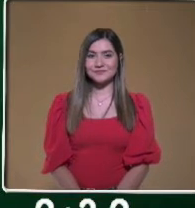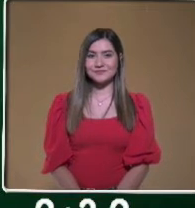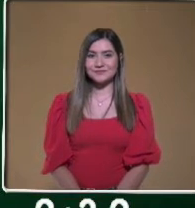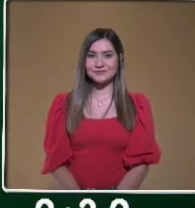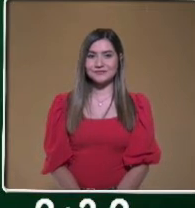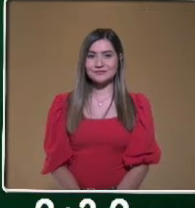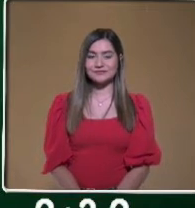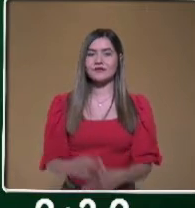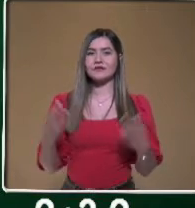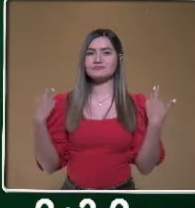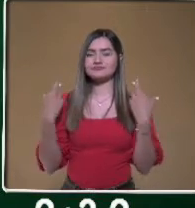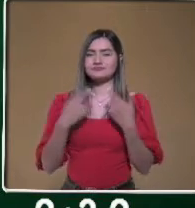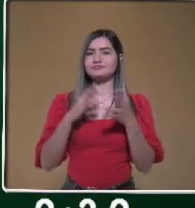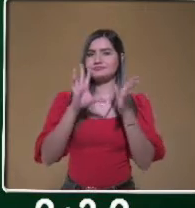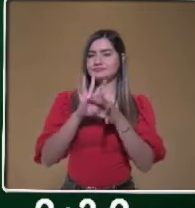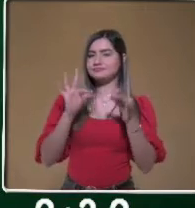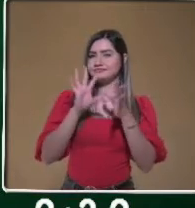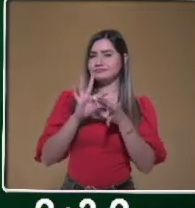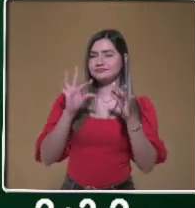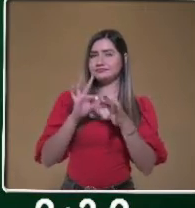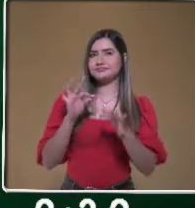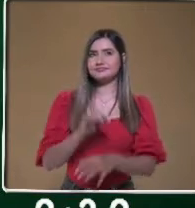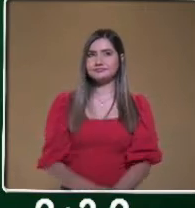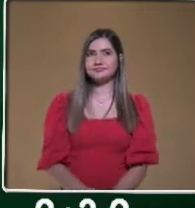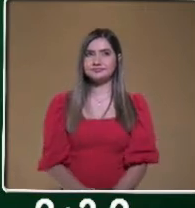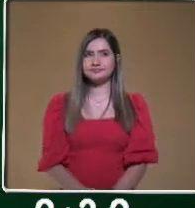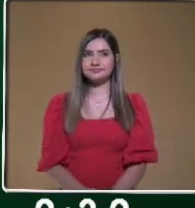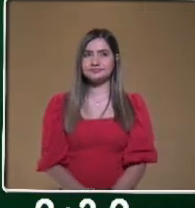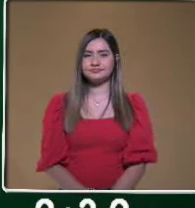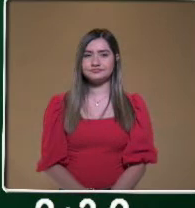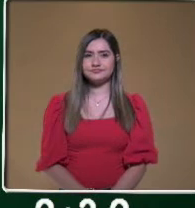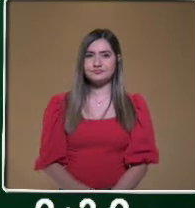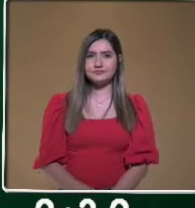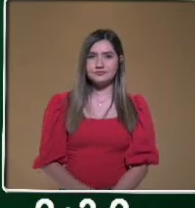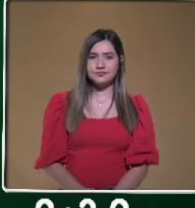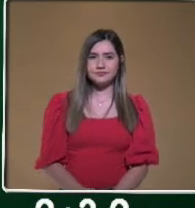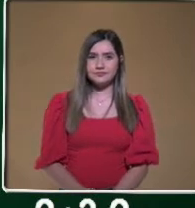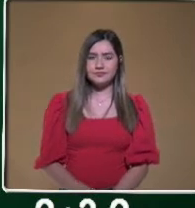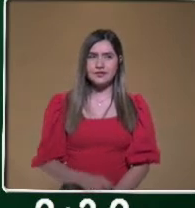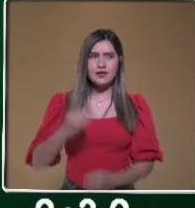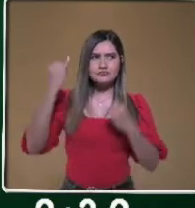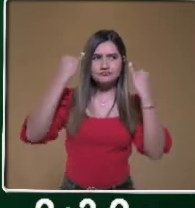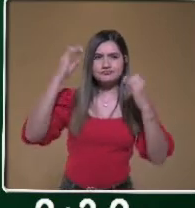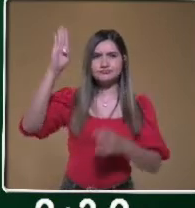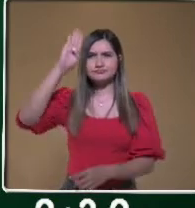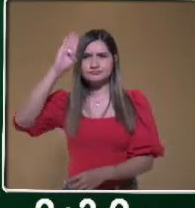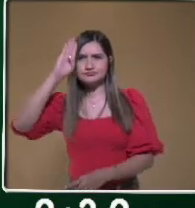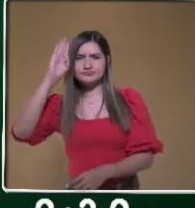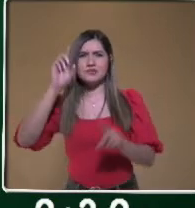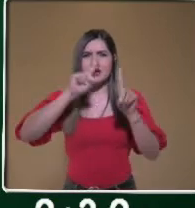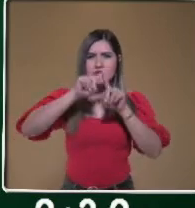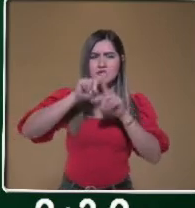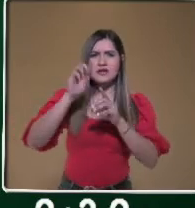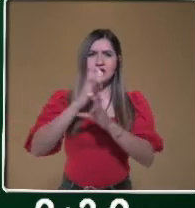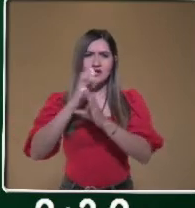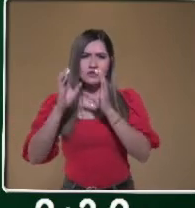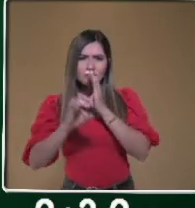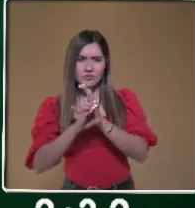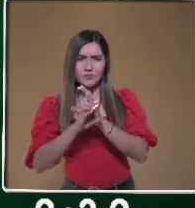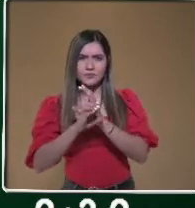corresponde es la número 7. Analizar la información de productos para favorecer el consumo